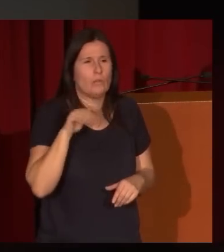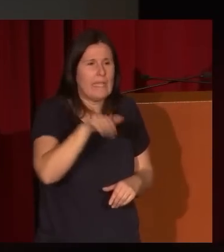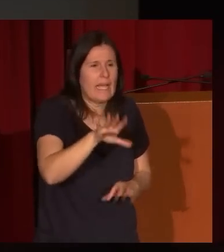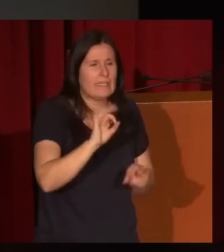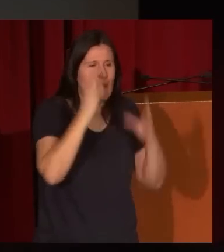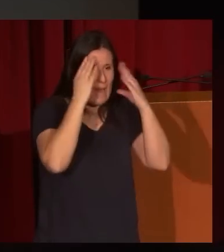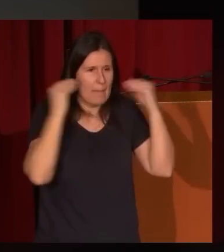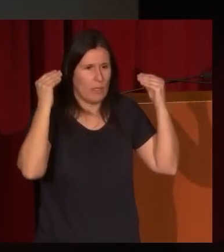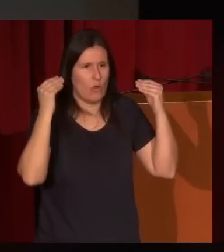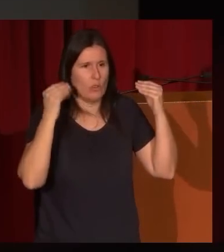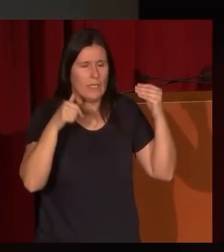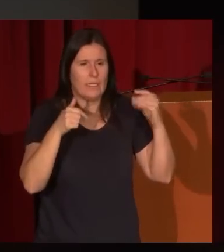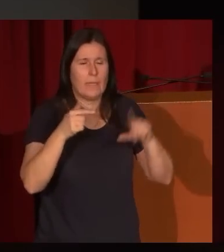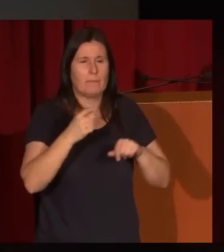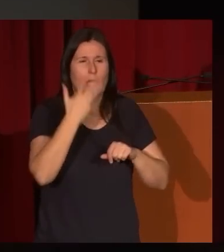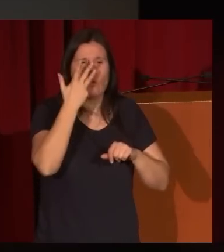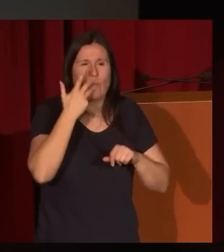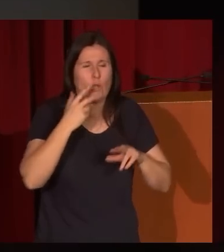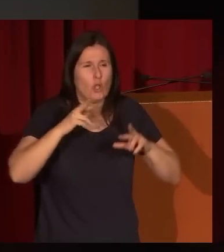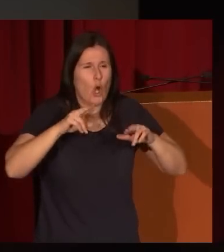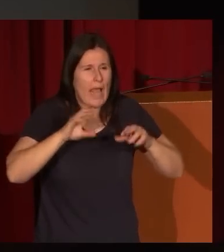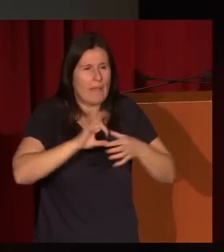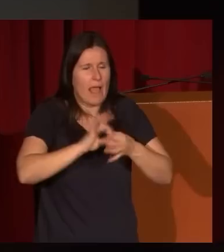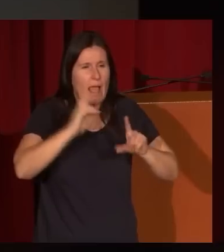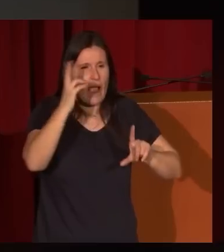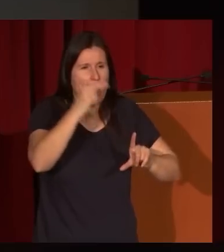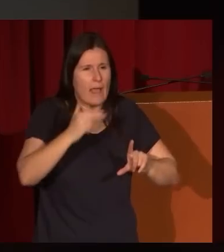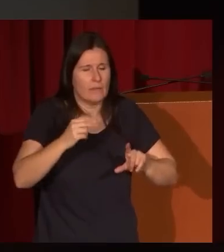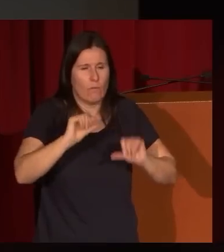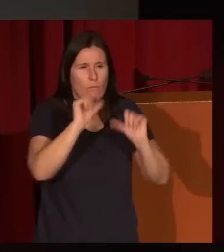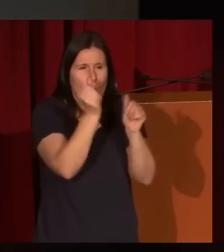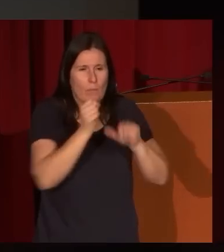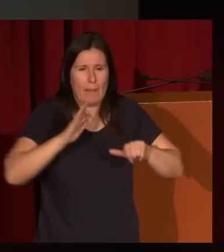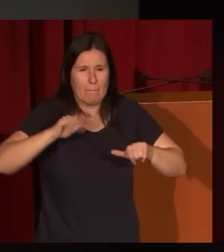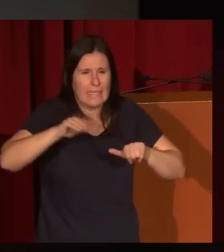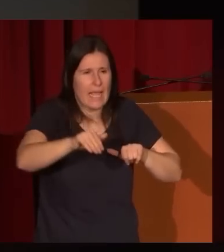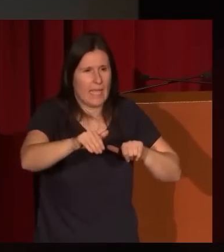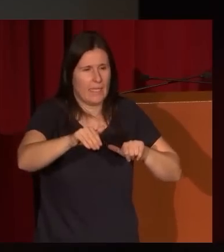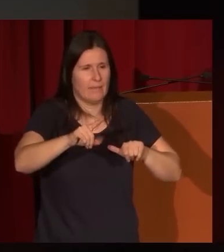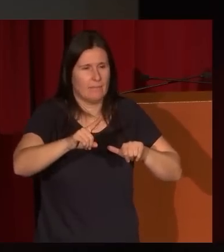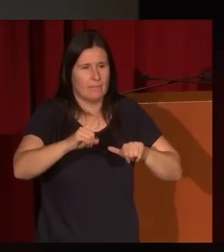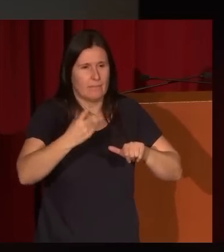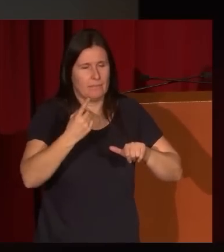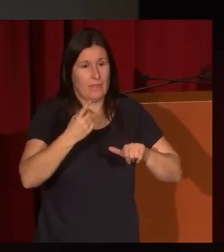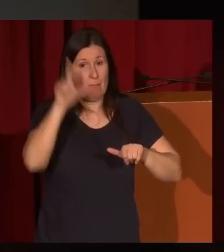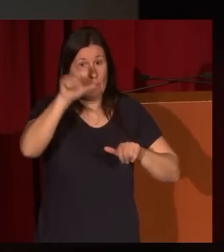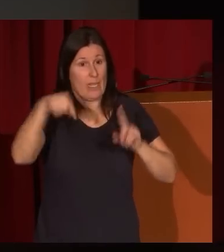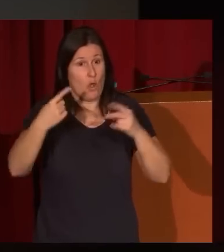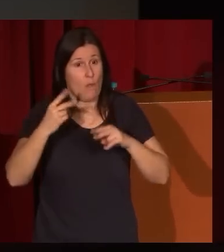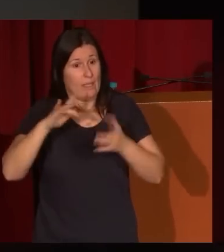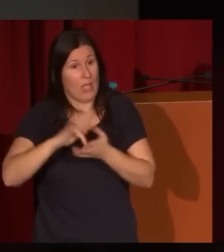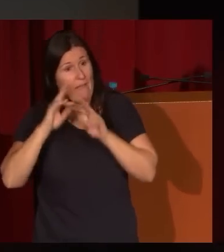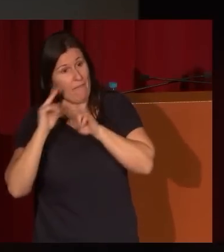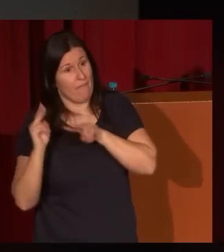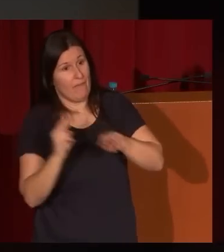el propio Museo del Prado esa entonación dorada esa fórmula paisajística de llevar el ojo del espectador a través